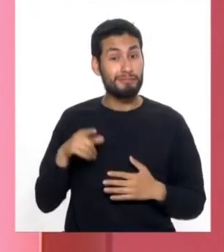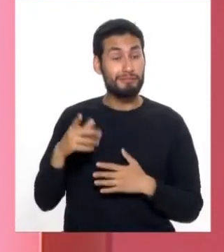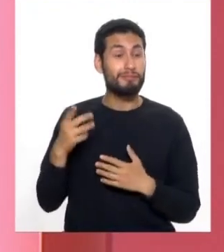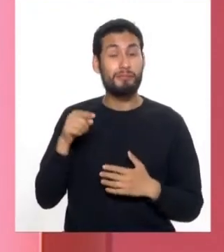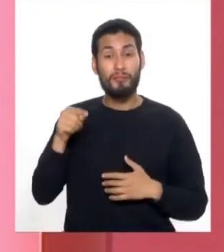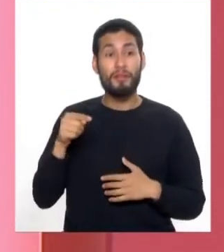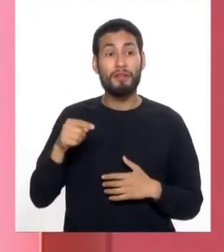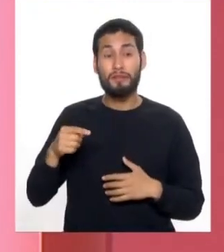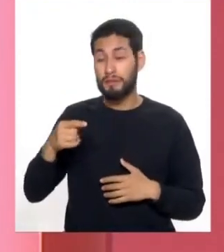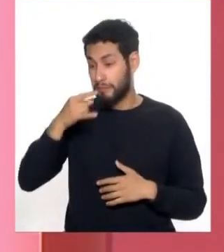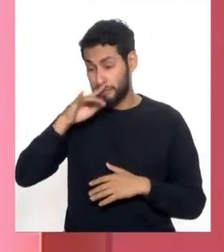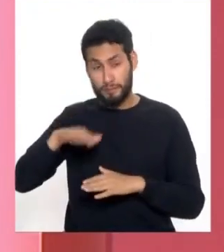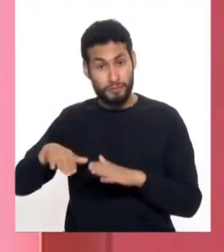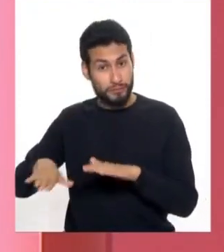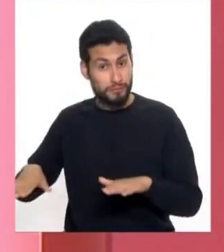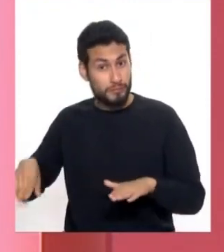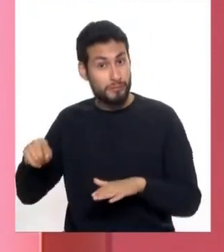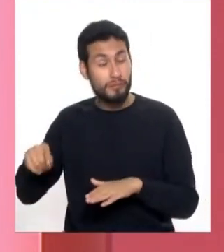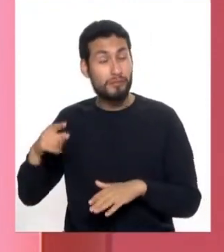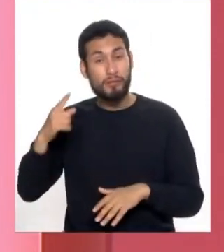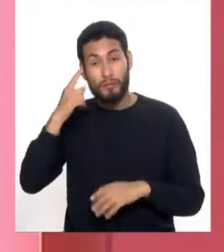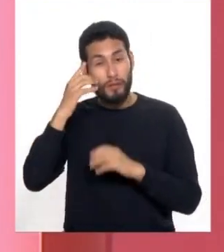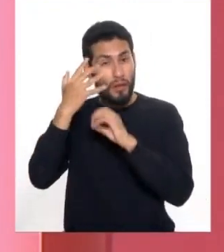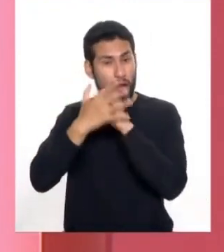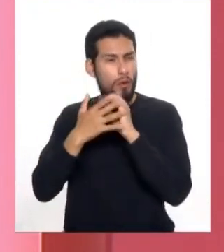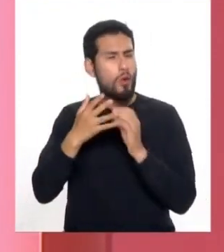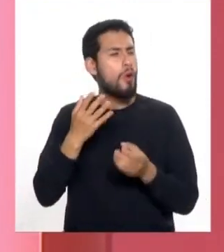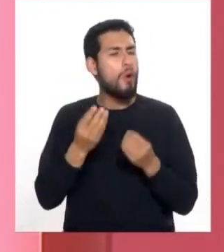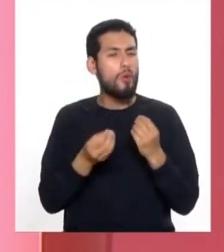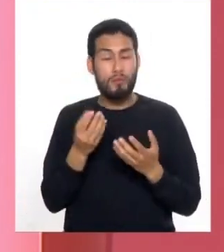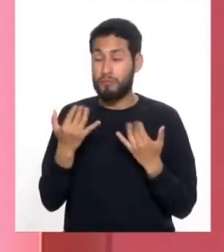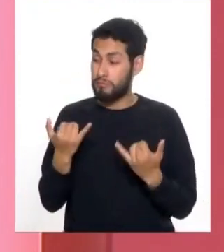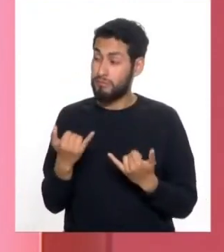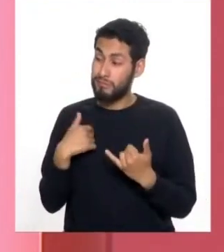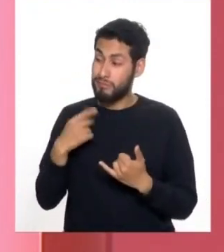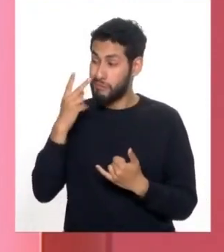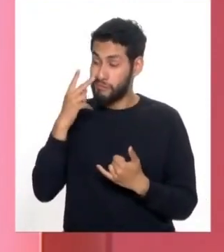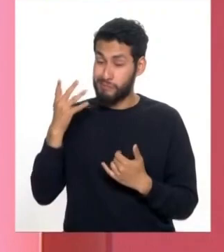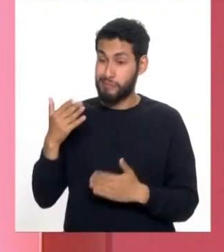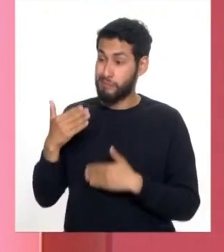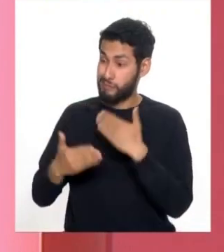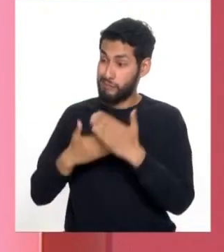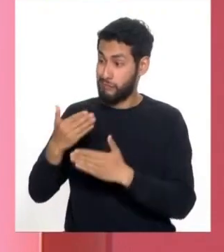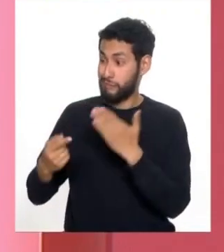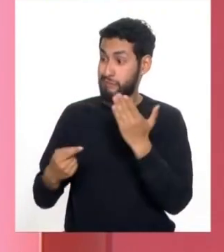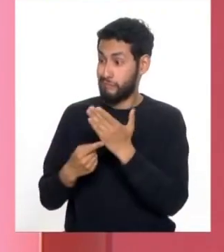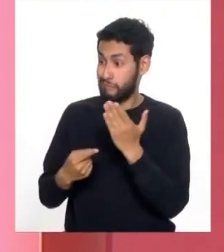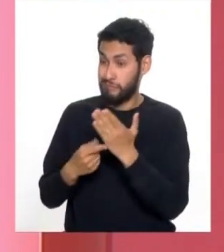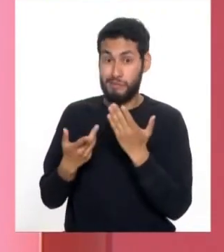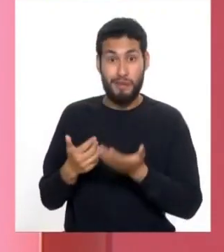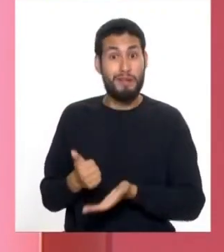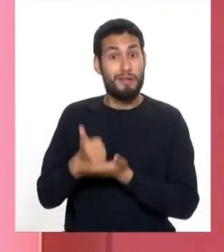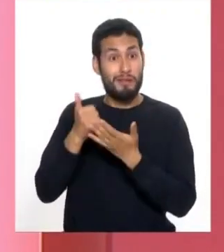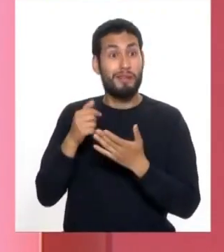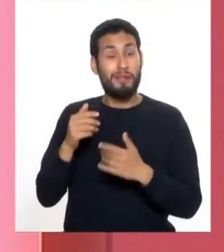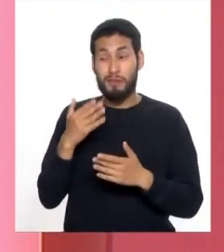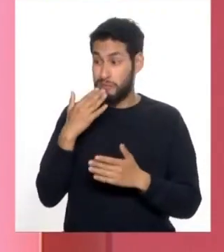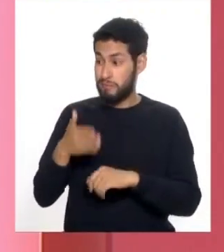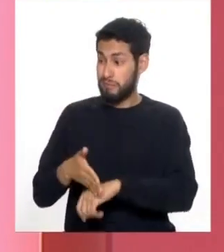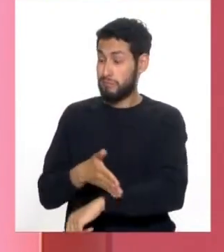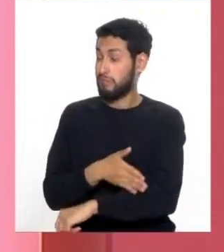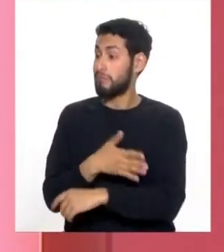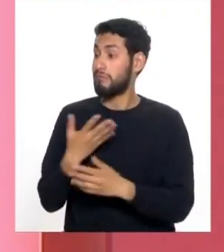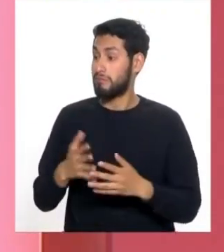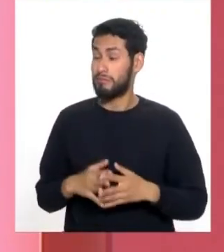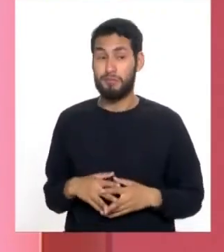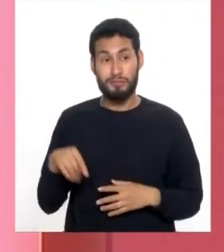nace, tiene cataratas, ¿cuál va a ser el tratamiento? Ahora vemos, estos avances tecnológicos ayudan muchísimo a la recuperación, porque